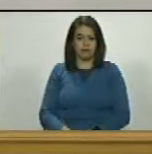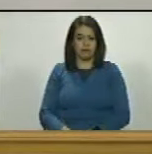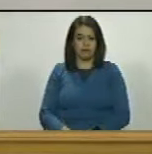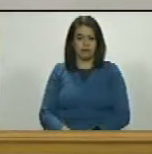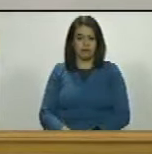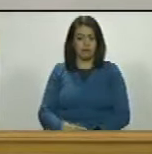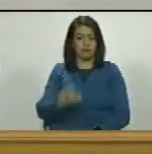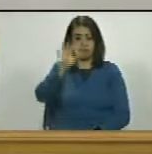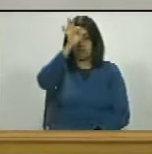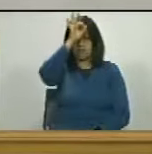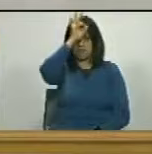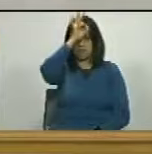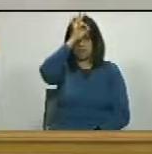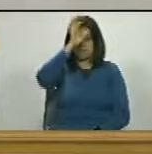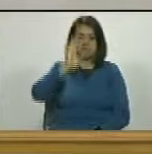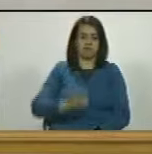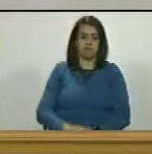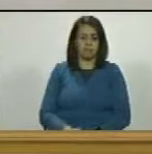no lo sabe